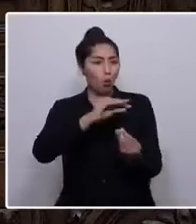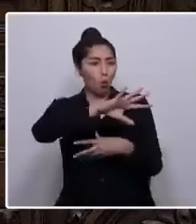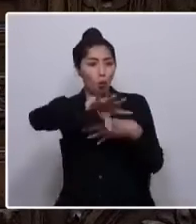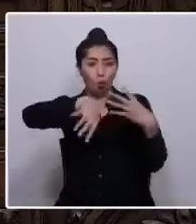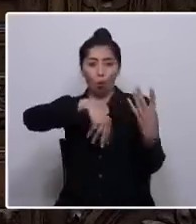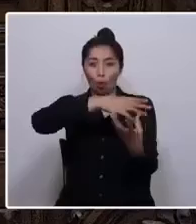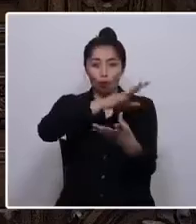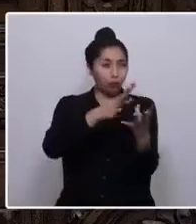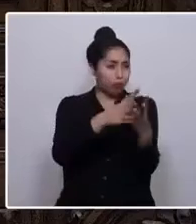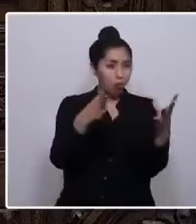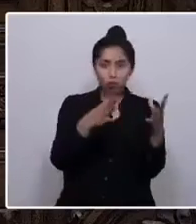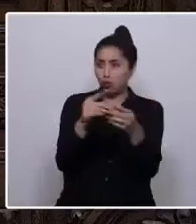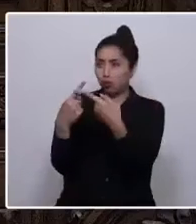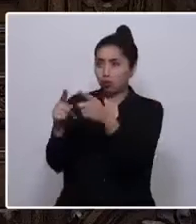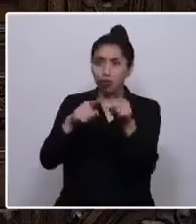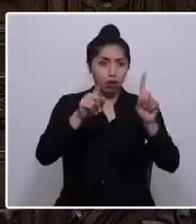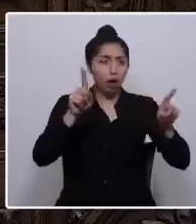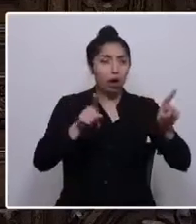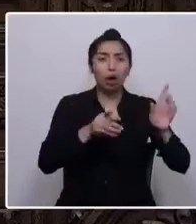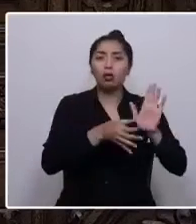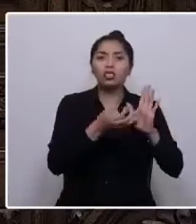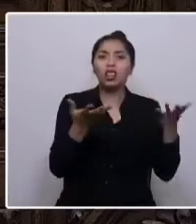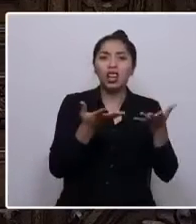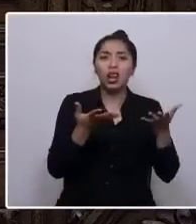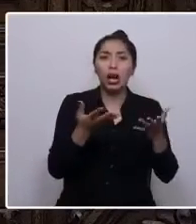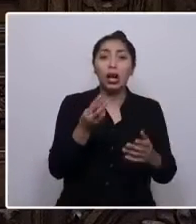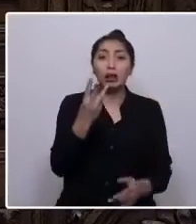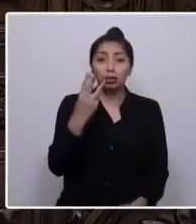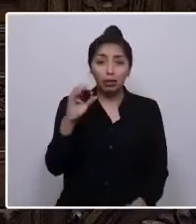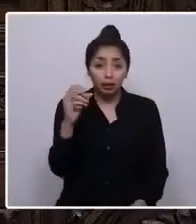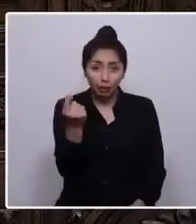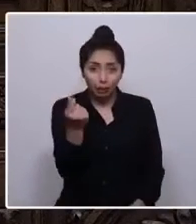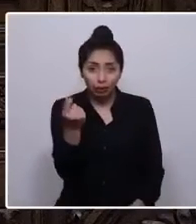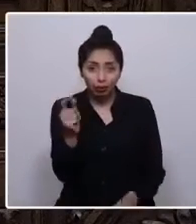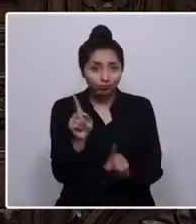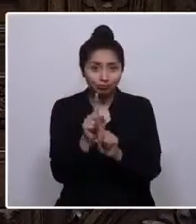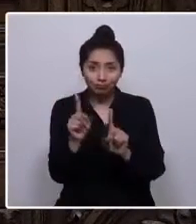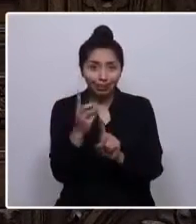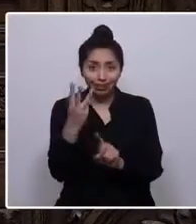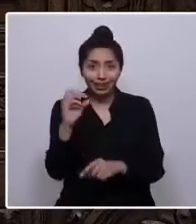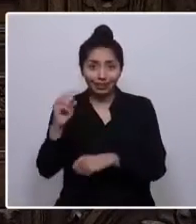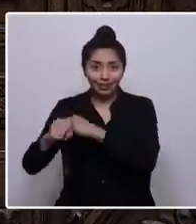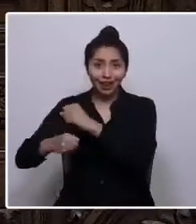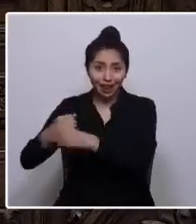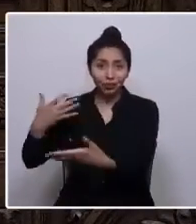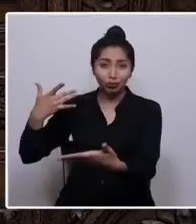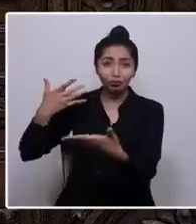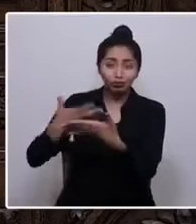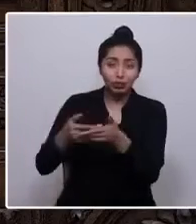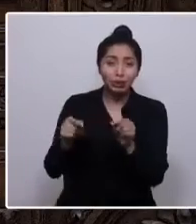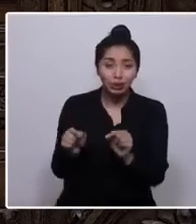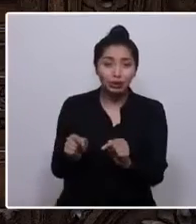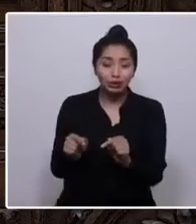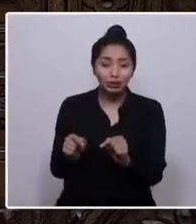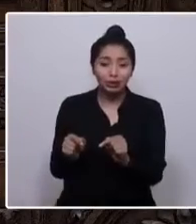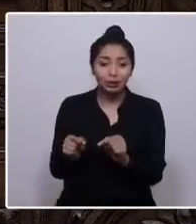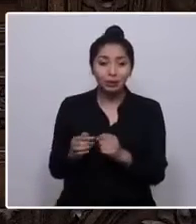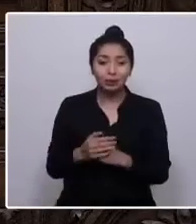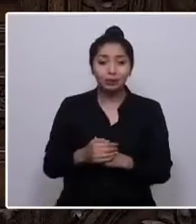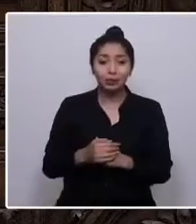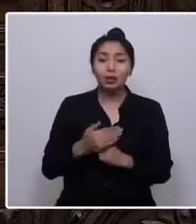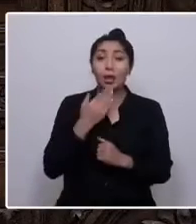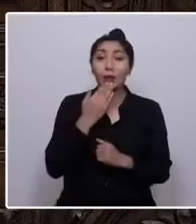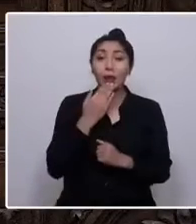es que no son 30 pesos, son 30 años. En efecto, el alza de 30 pesos en el precio del